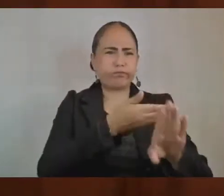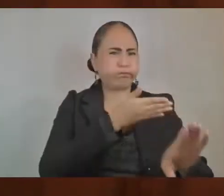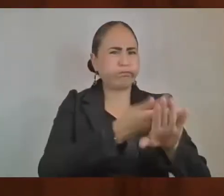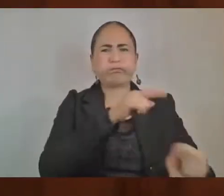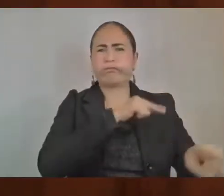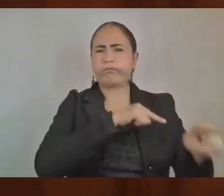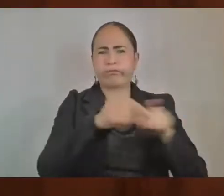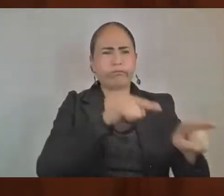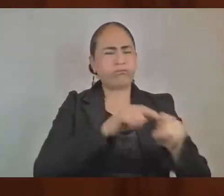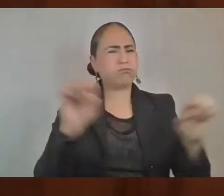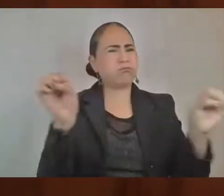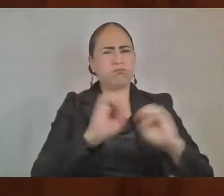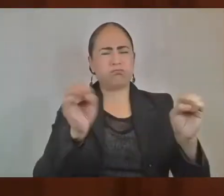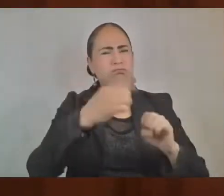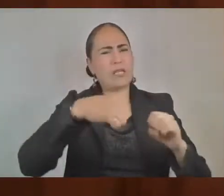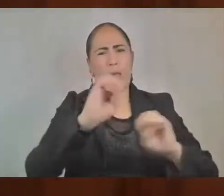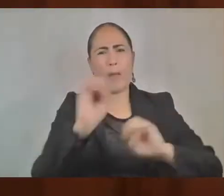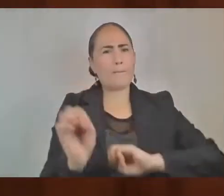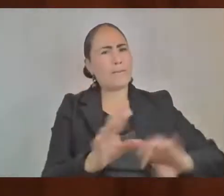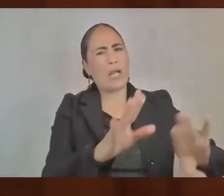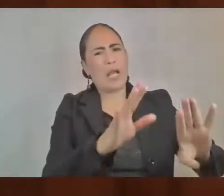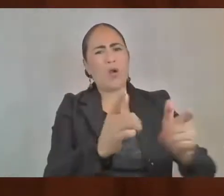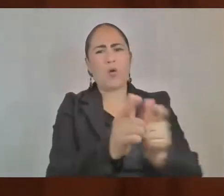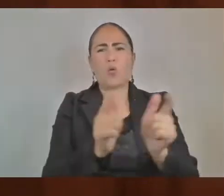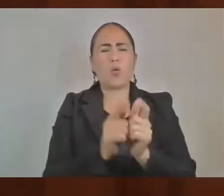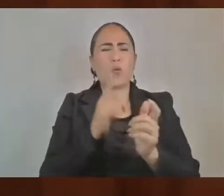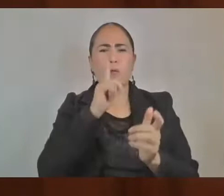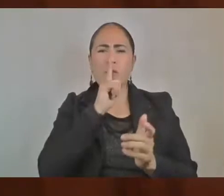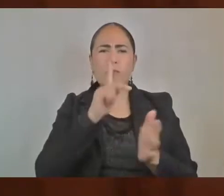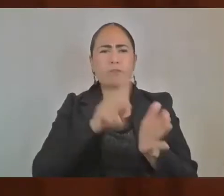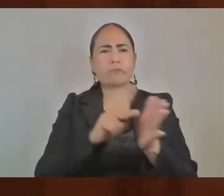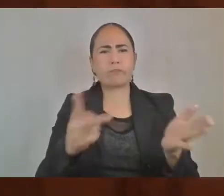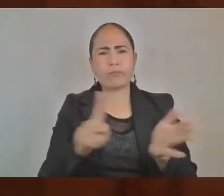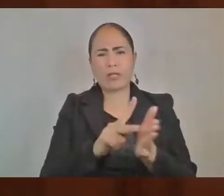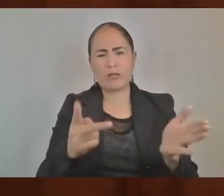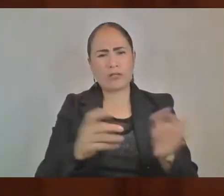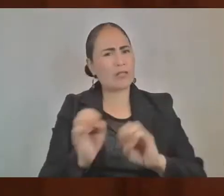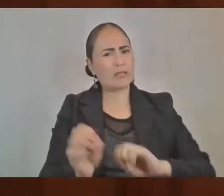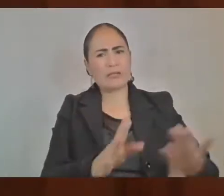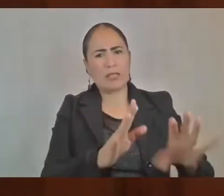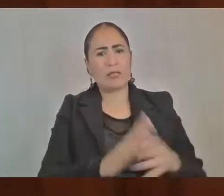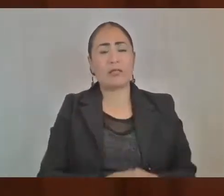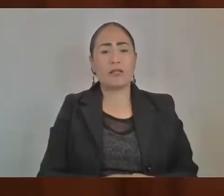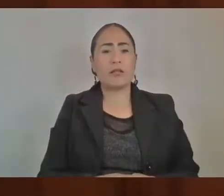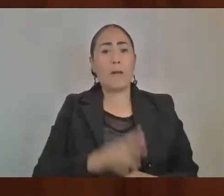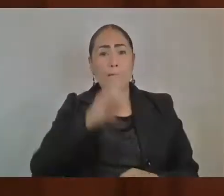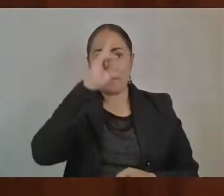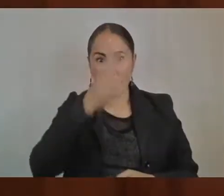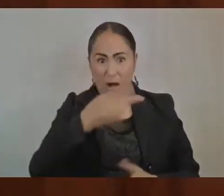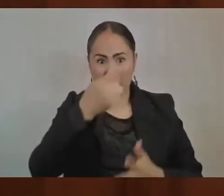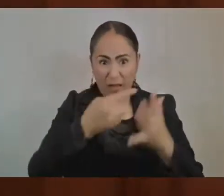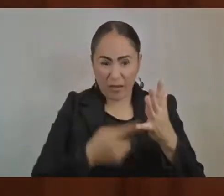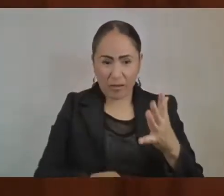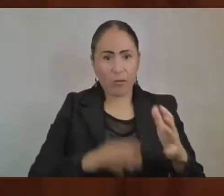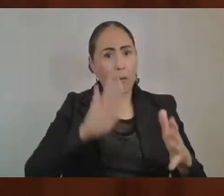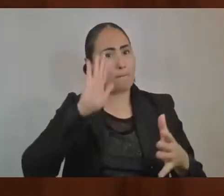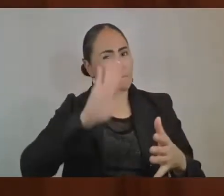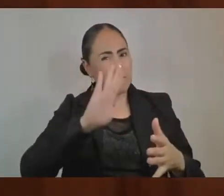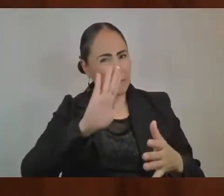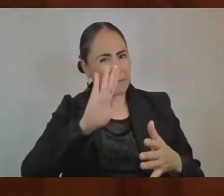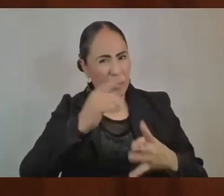los comunicadores. No a la censura, no a la intimidación, no a las